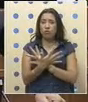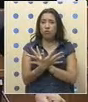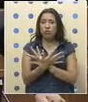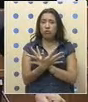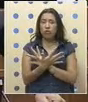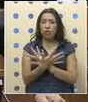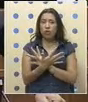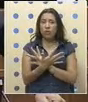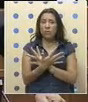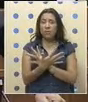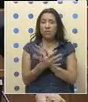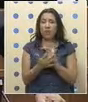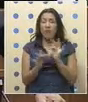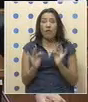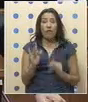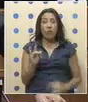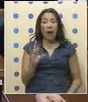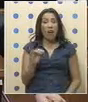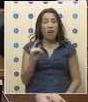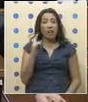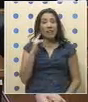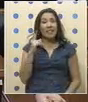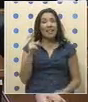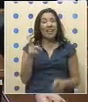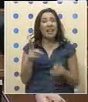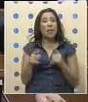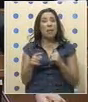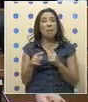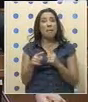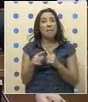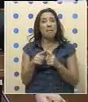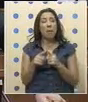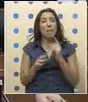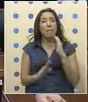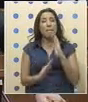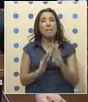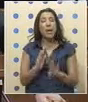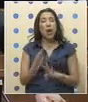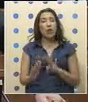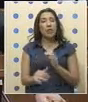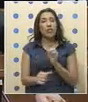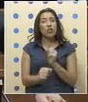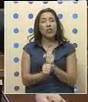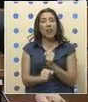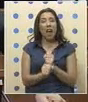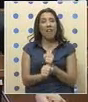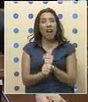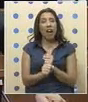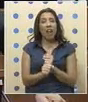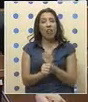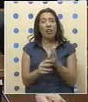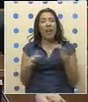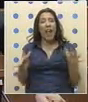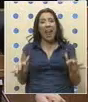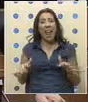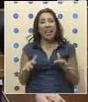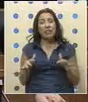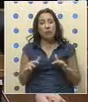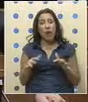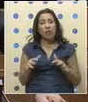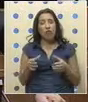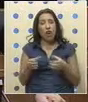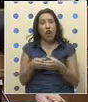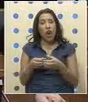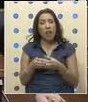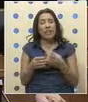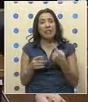principio general de que el fuero tiene sentido en la medida que es una protección al trabajador que se dedica a un esfuerzo colectivo